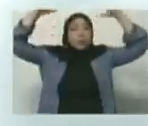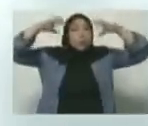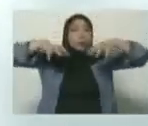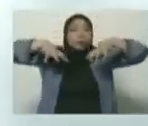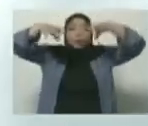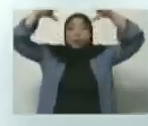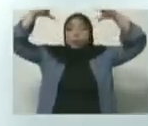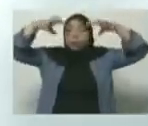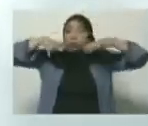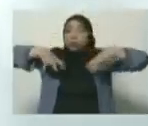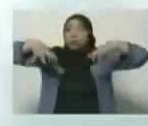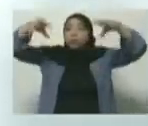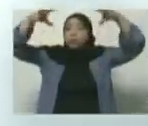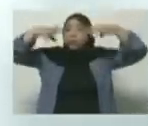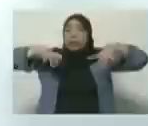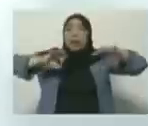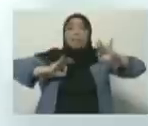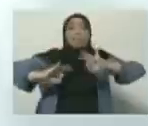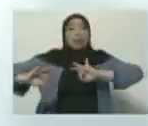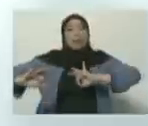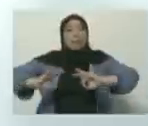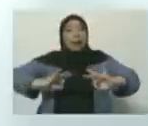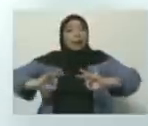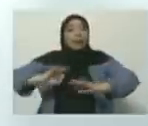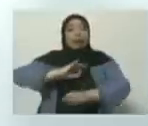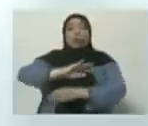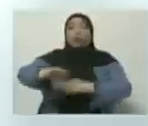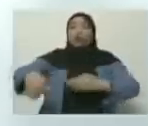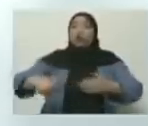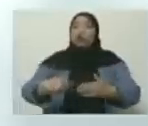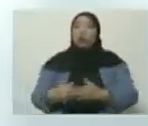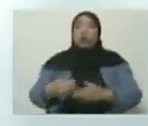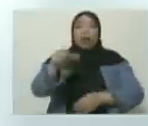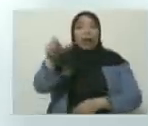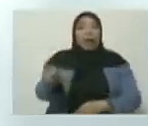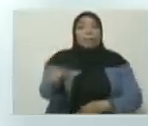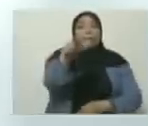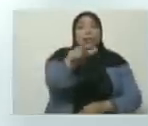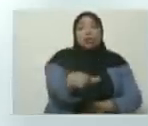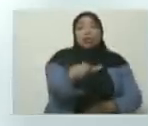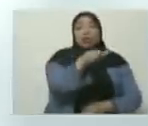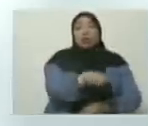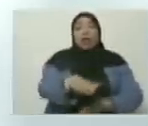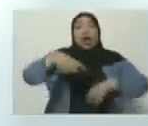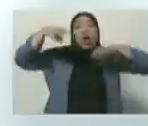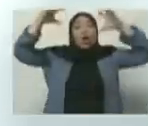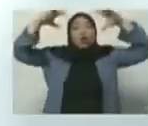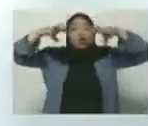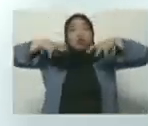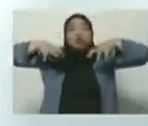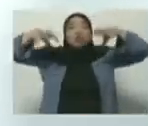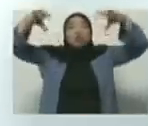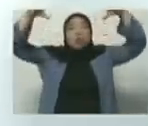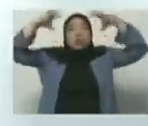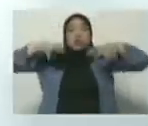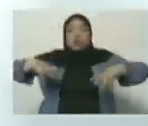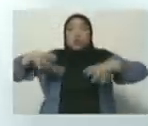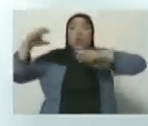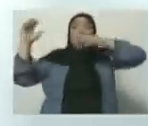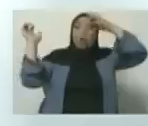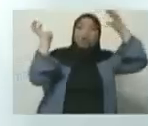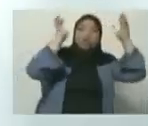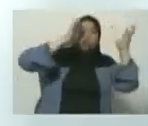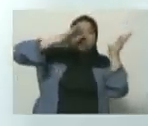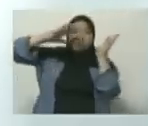Debe estar preparado toda la población porque se esperan lluvias prolongadas, vientos sostenidos